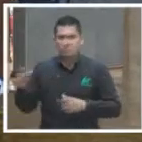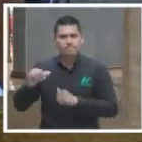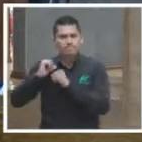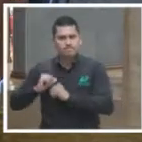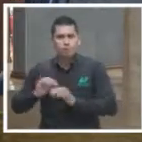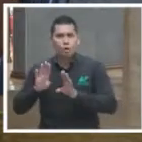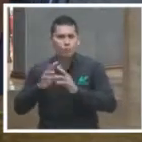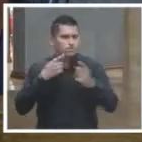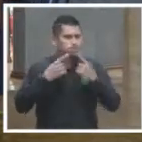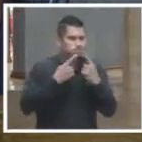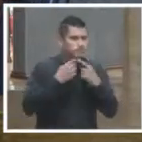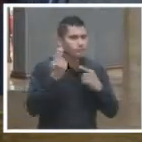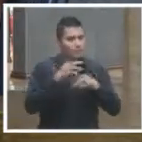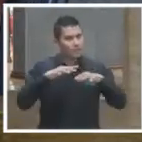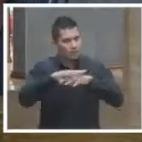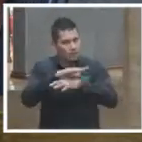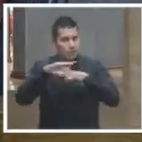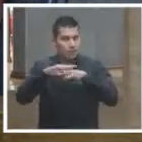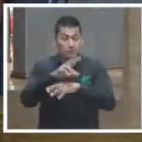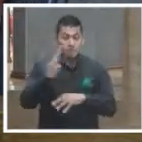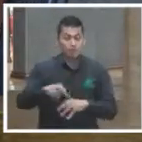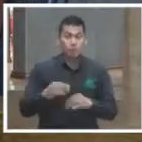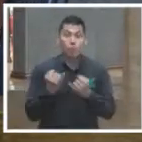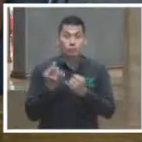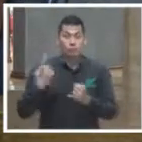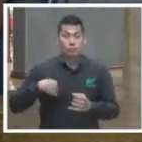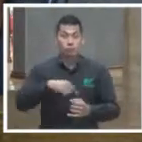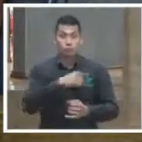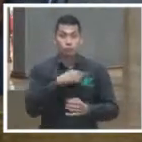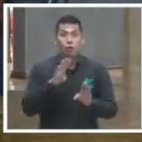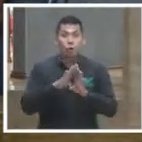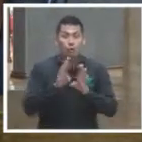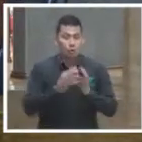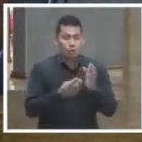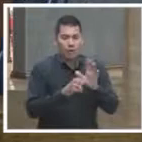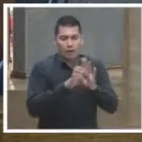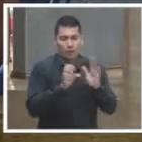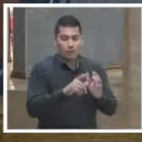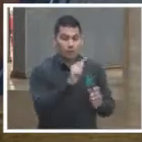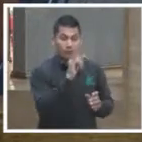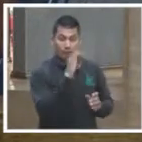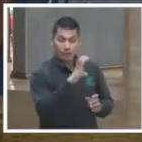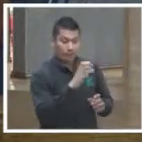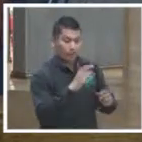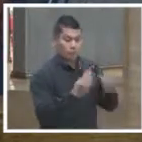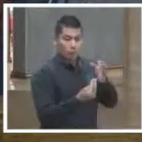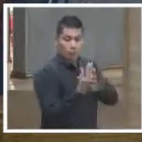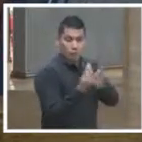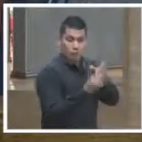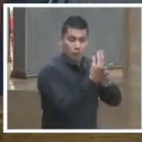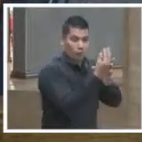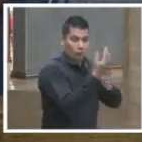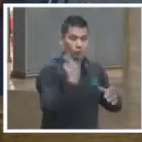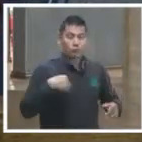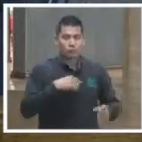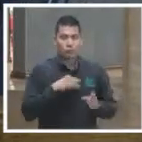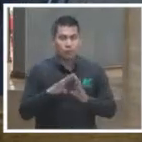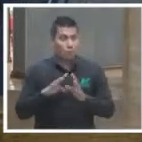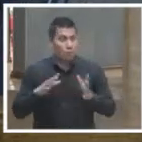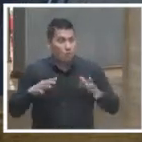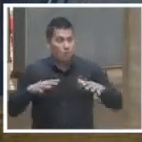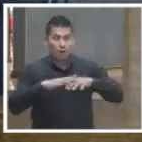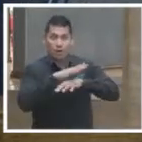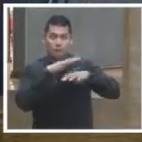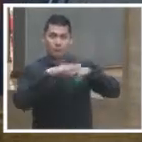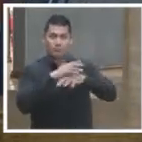pero déjenme ponerlo, el desafío que nos están planteando las nuevas tecnologías, tanto al servicio público, tanto a